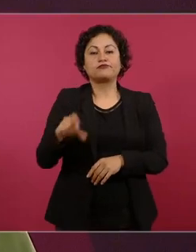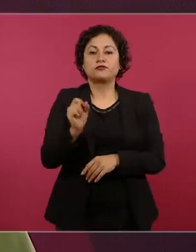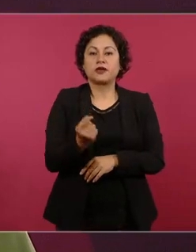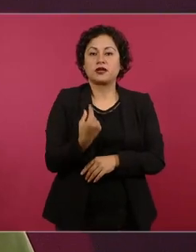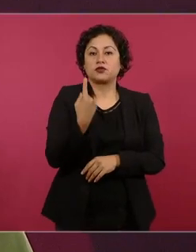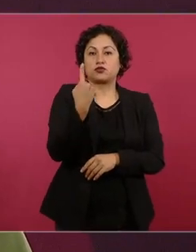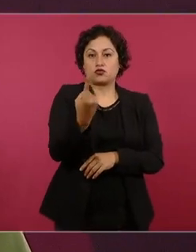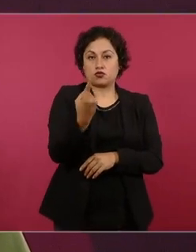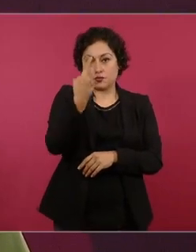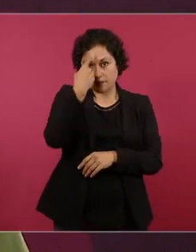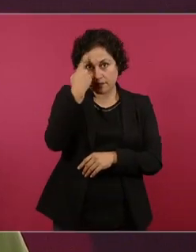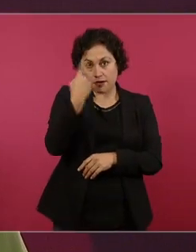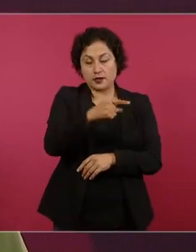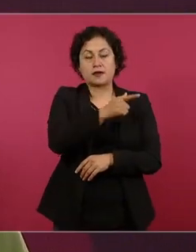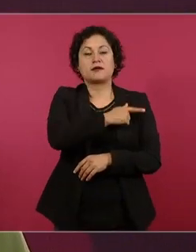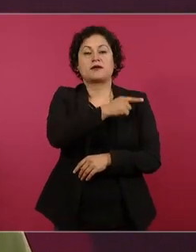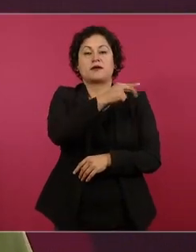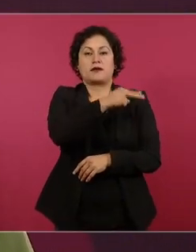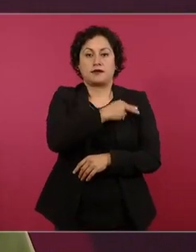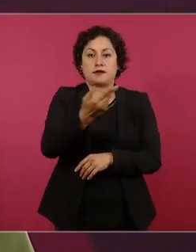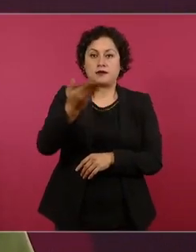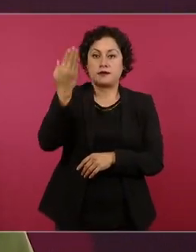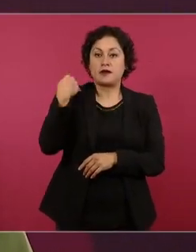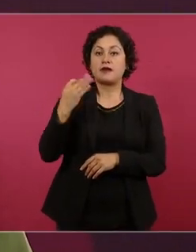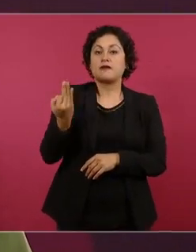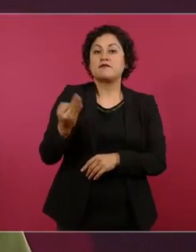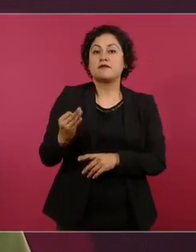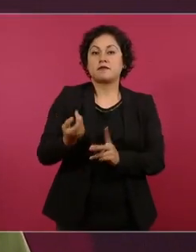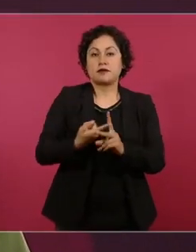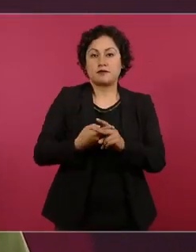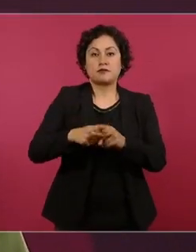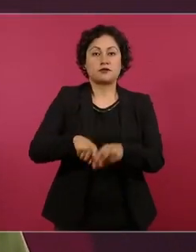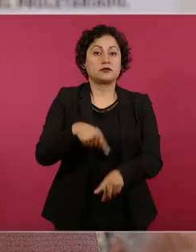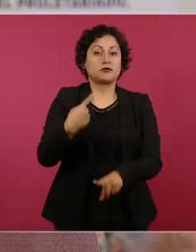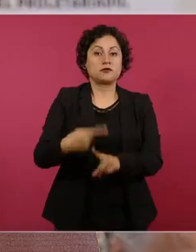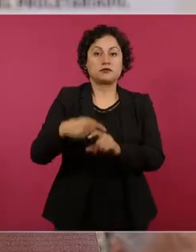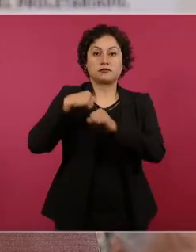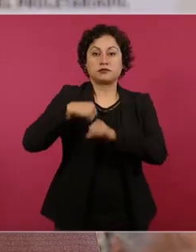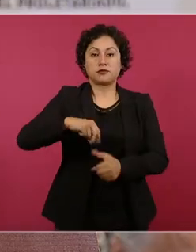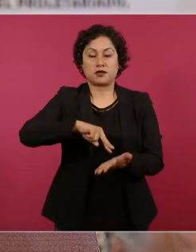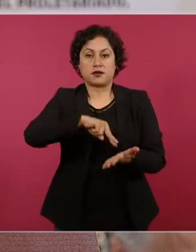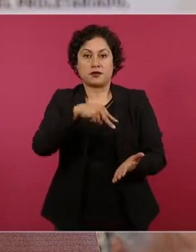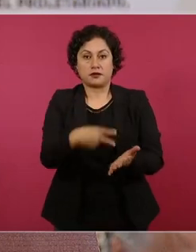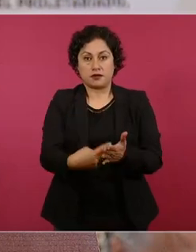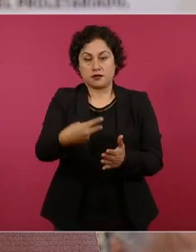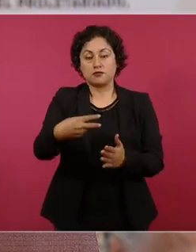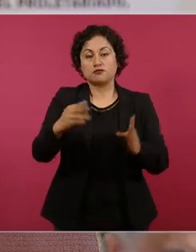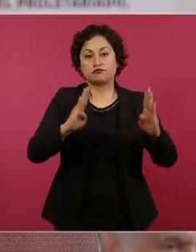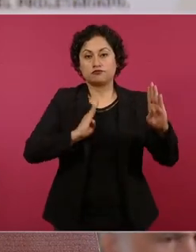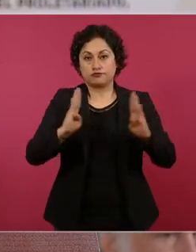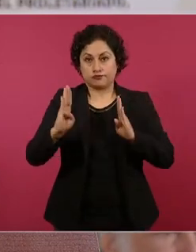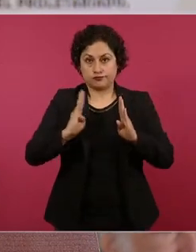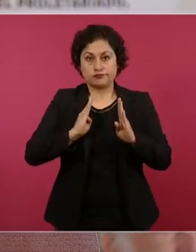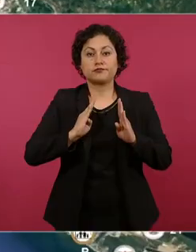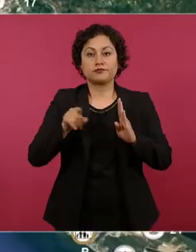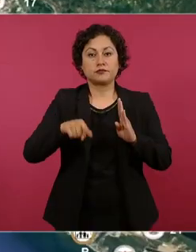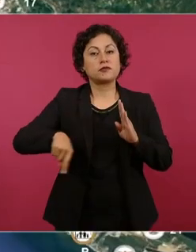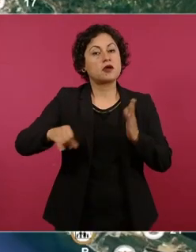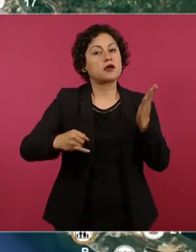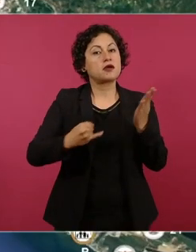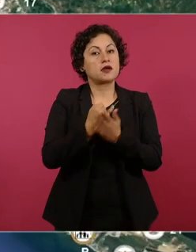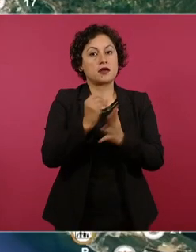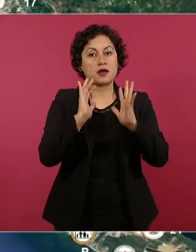iniciaron estas actividades por parte de los ingenieros militares. Se van a construir dos instalaciones